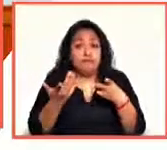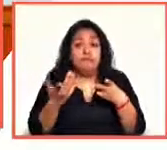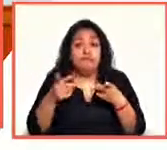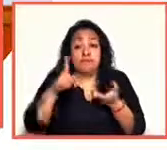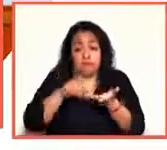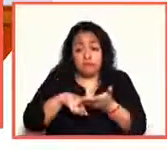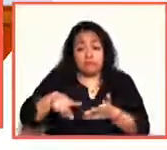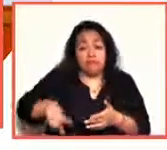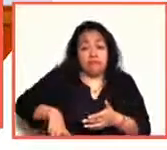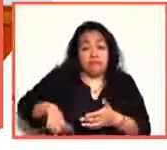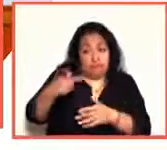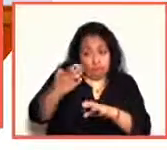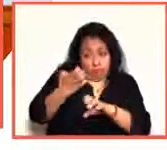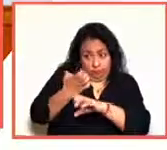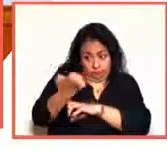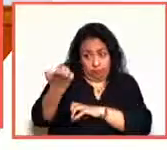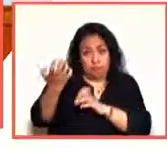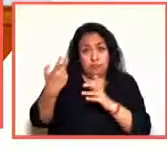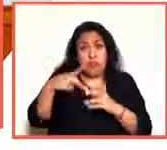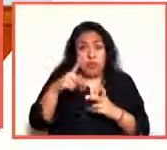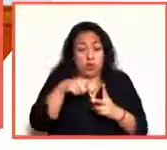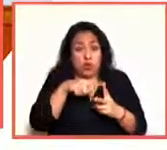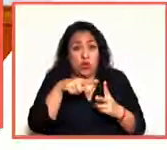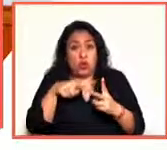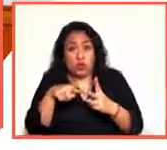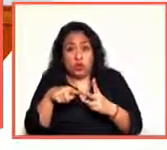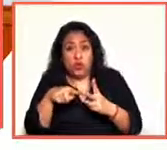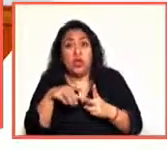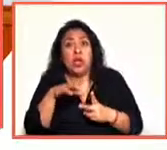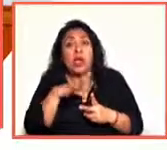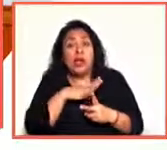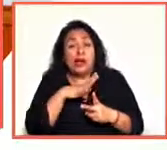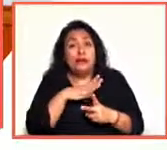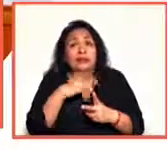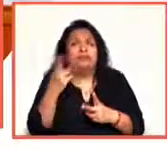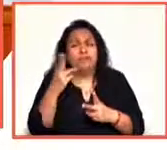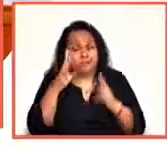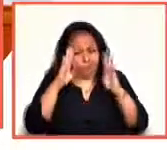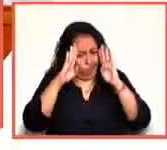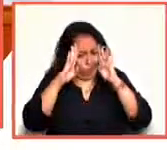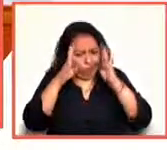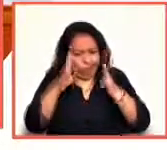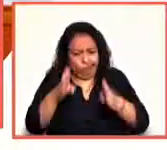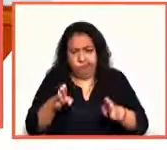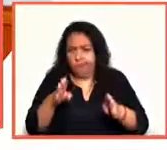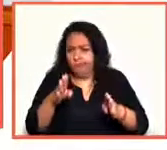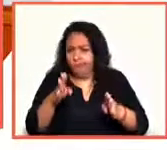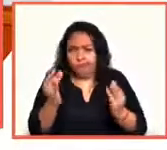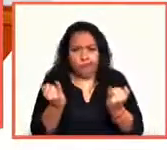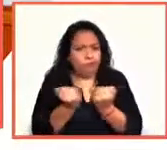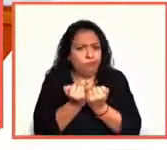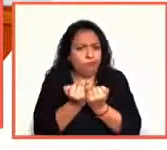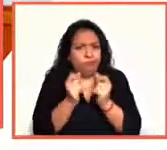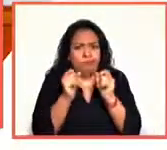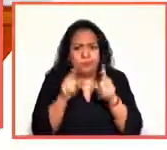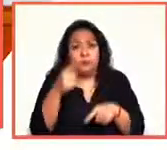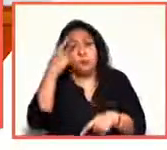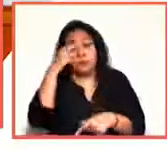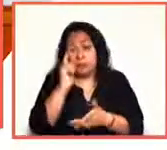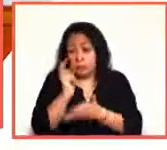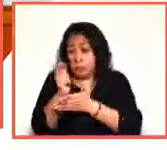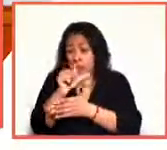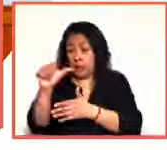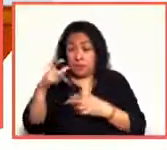del Estado, pero ambas tenemos vocaciones similares, ¿no? Para cubrir los sueldos de los